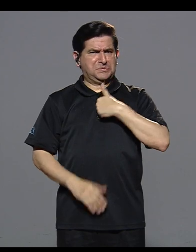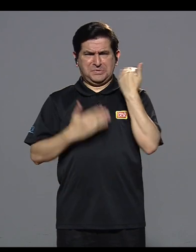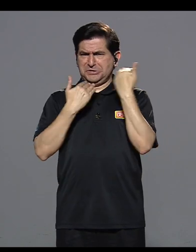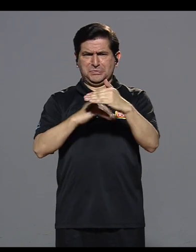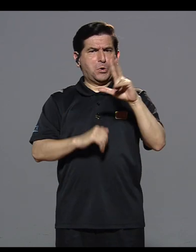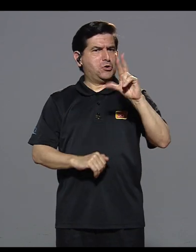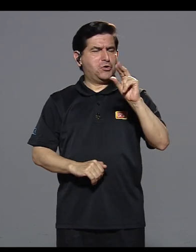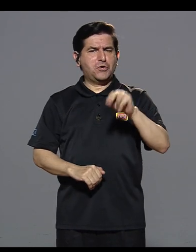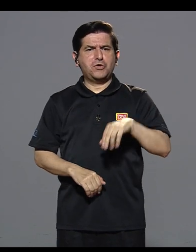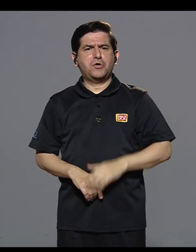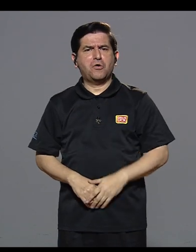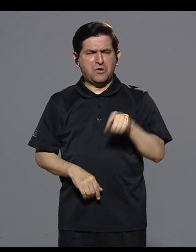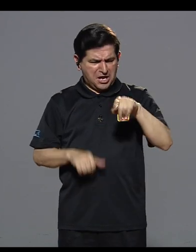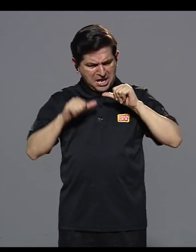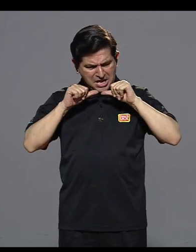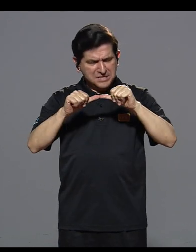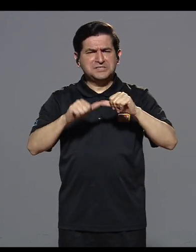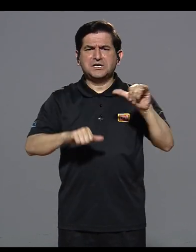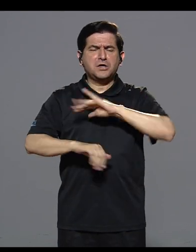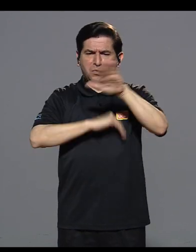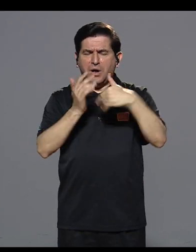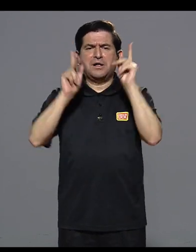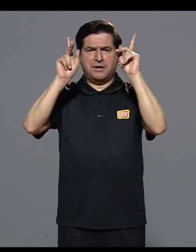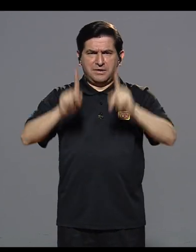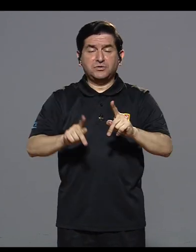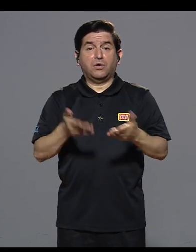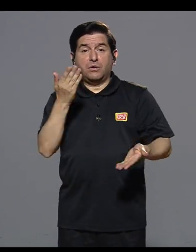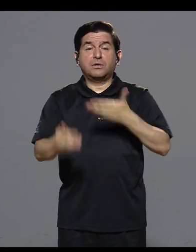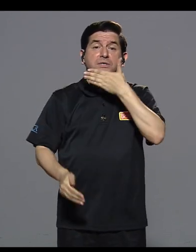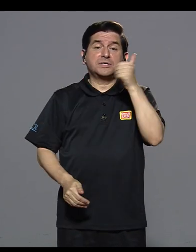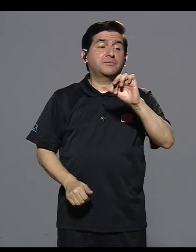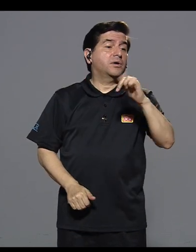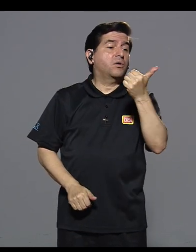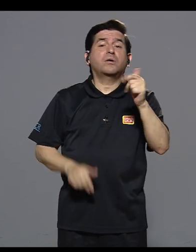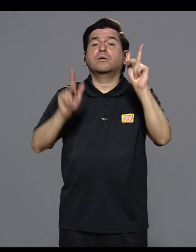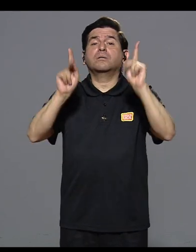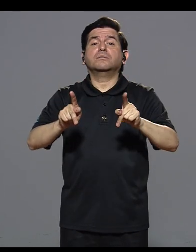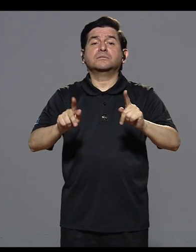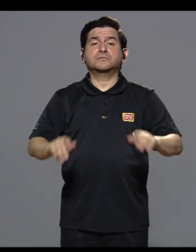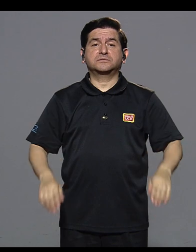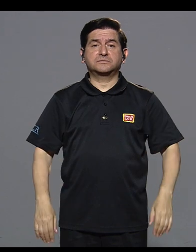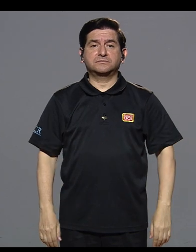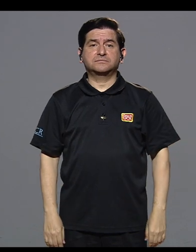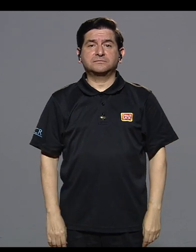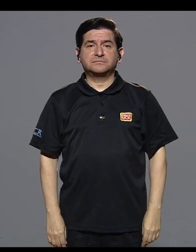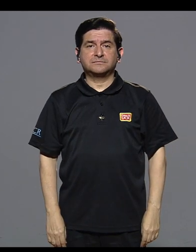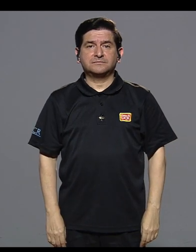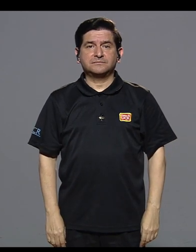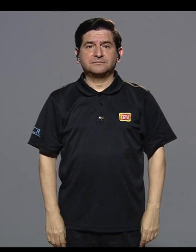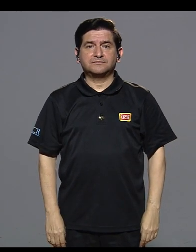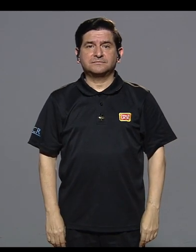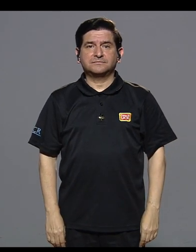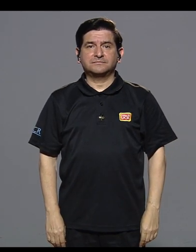él no se ha puesto limitaciones. Él sale adelante como cualquier persona y quizás mejor que muchas.